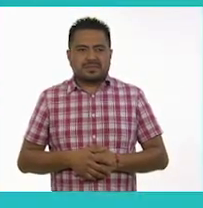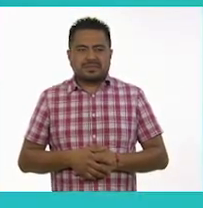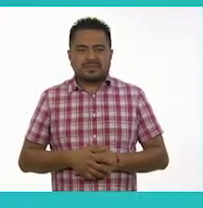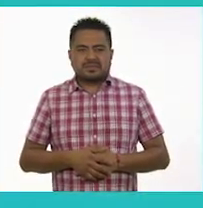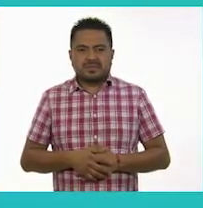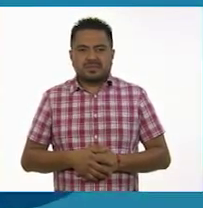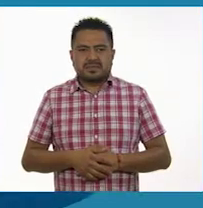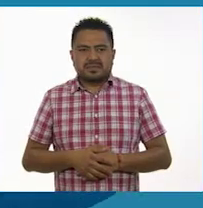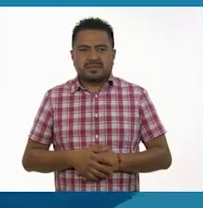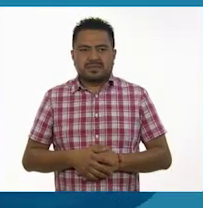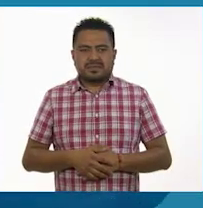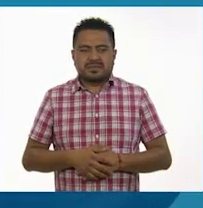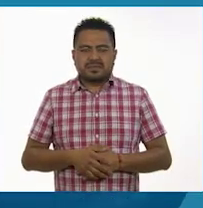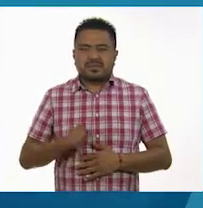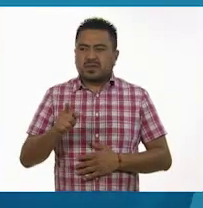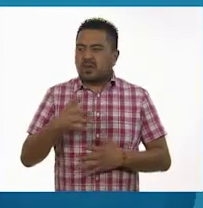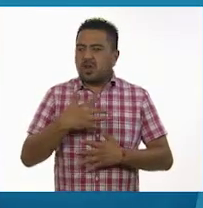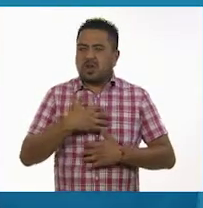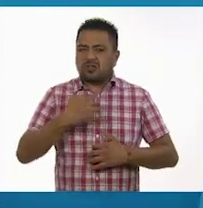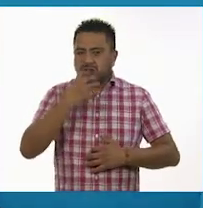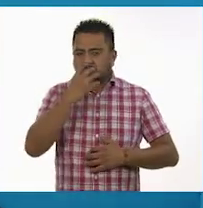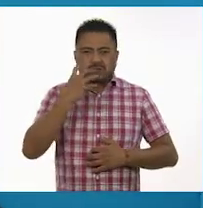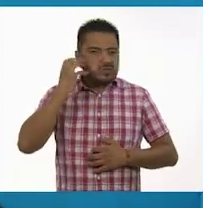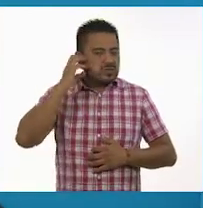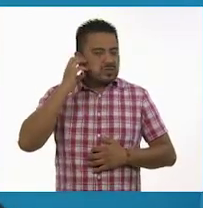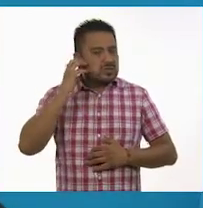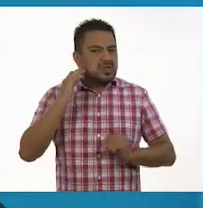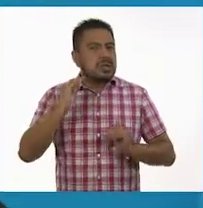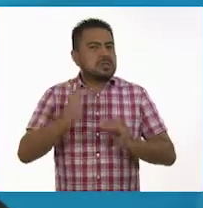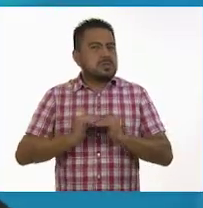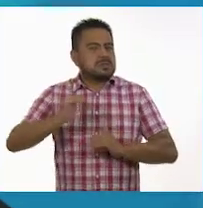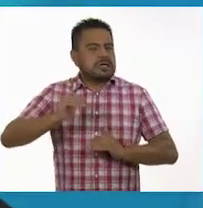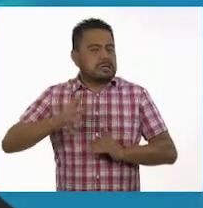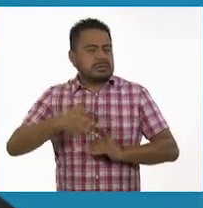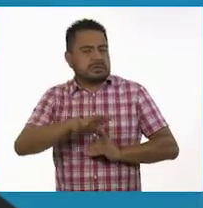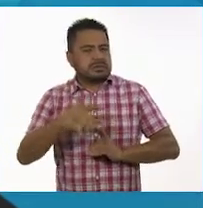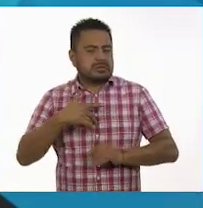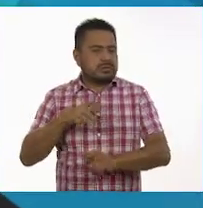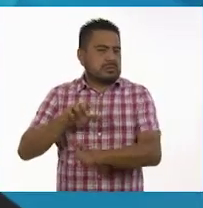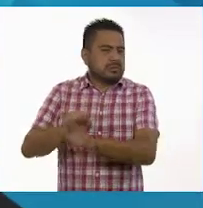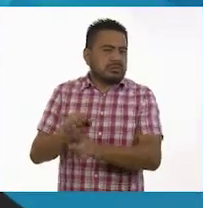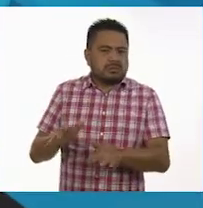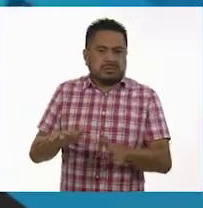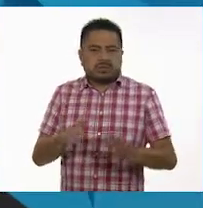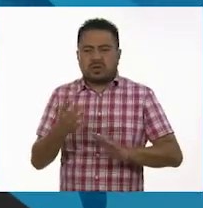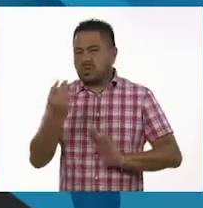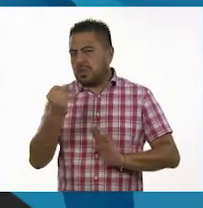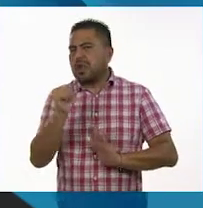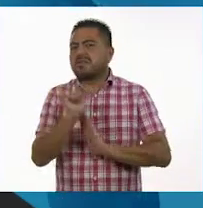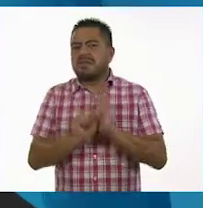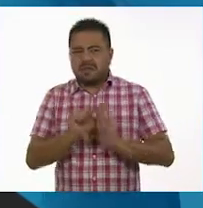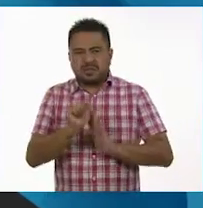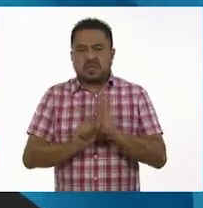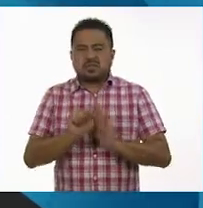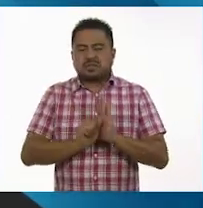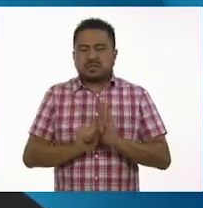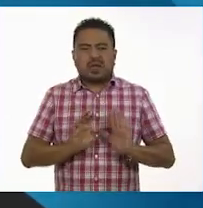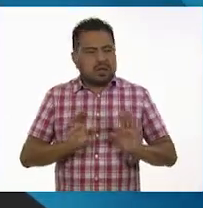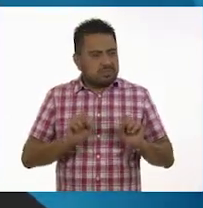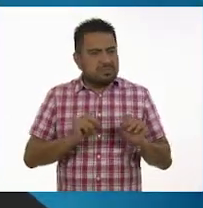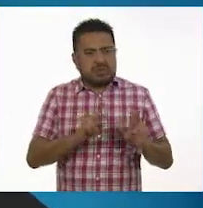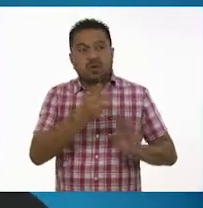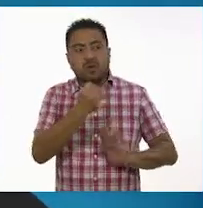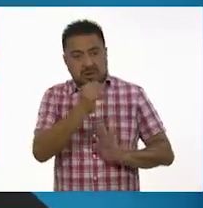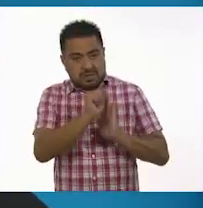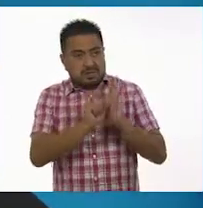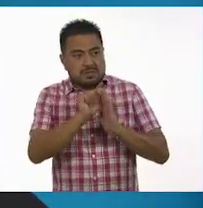Un oso. Un oso. Un poco más, yo calculo unos nueve meses. Nueve meses. Ok,